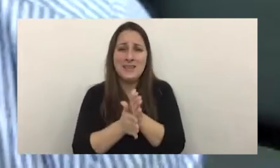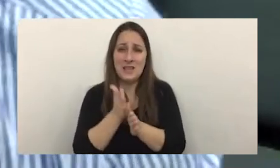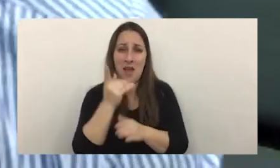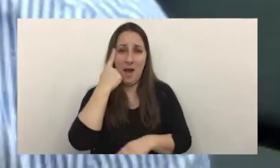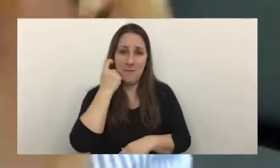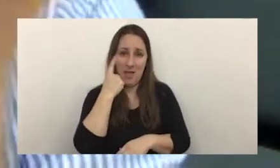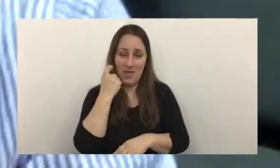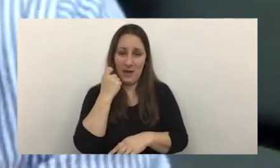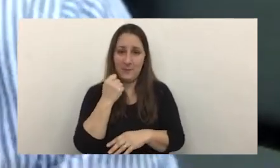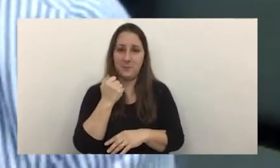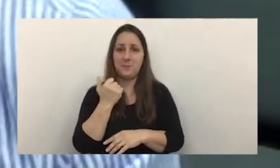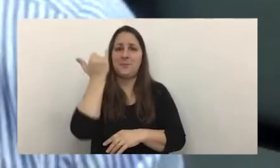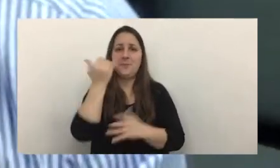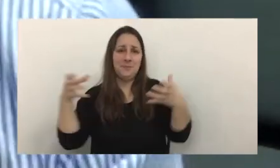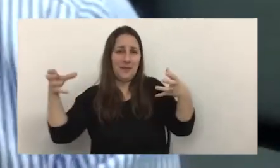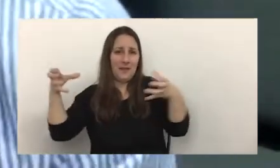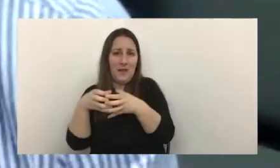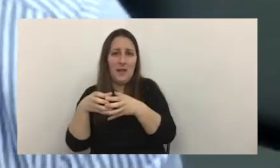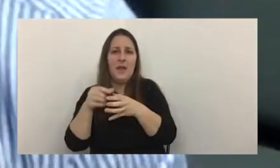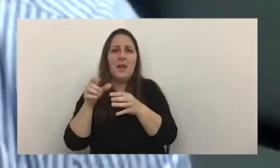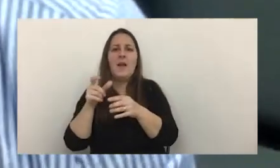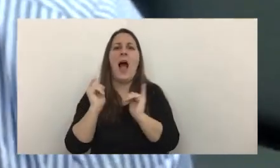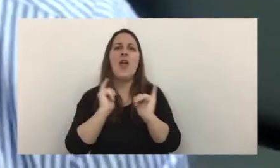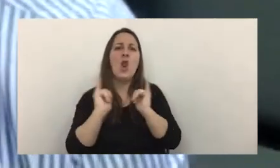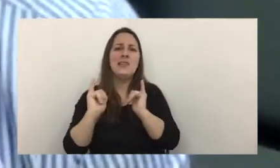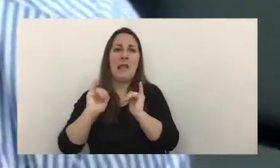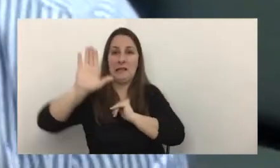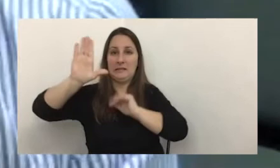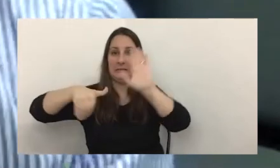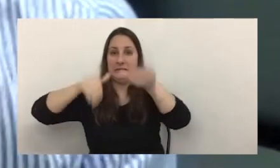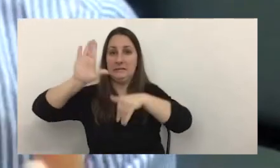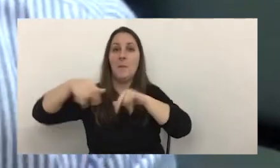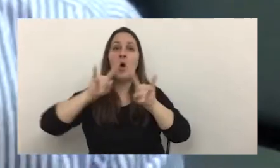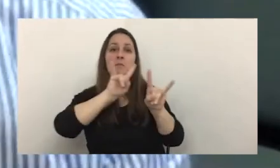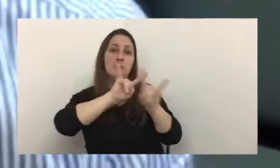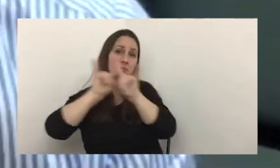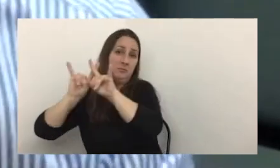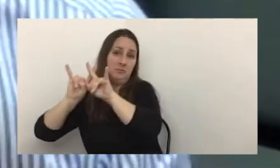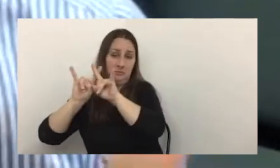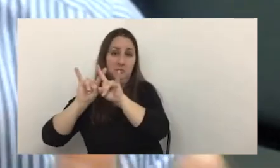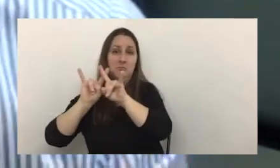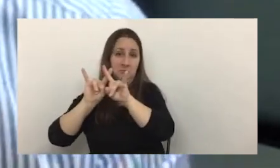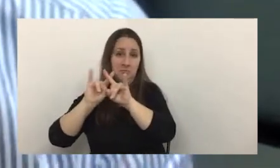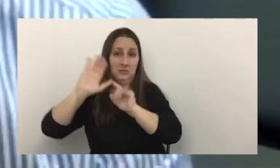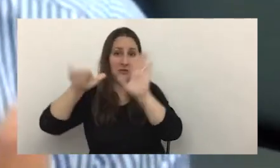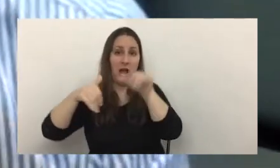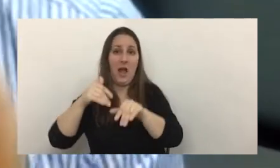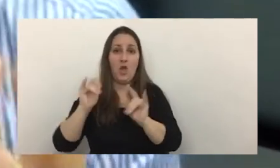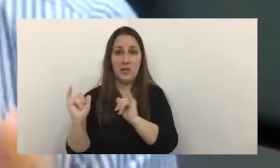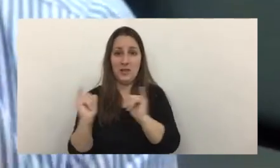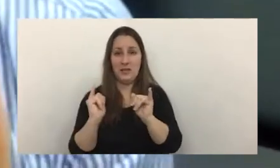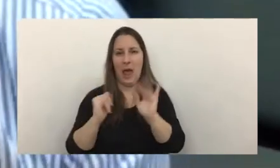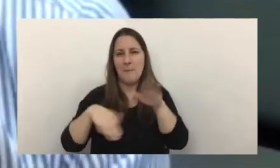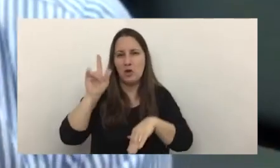hay una banda que recluta adolescentes en plataformas que seguramente si hay la mayoría de que están acá son